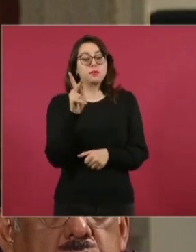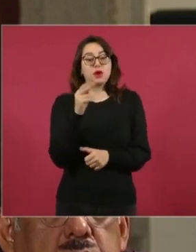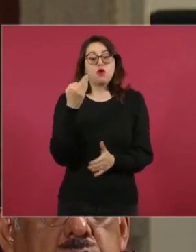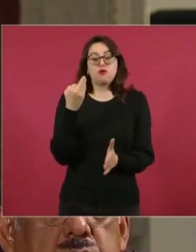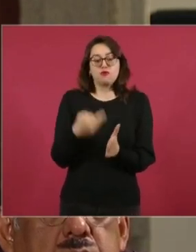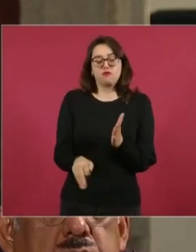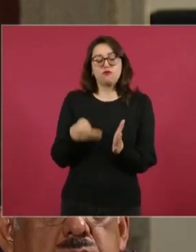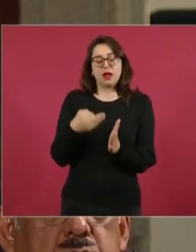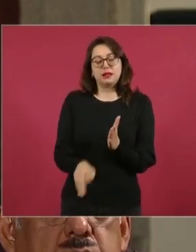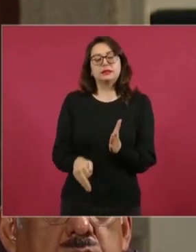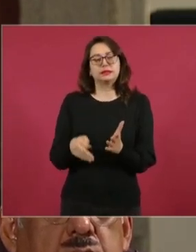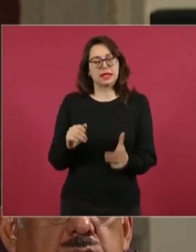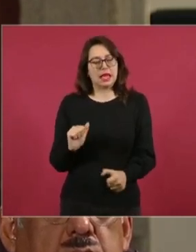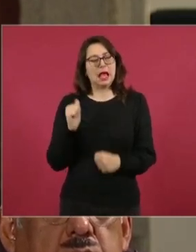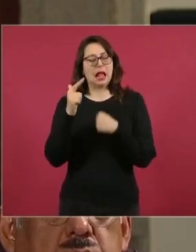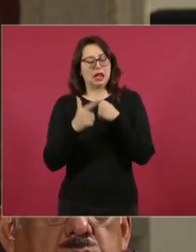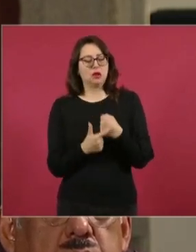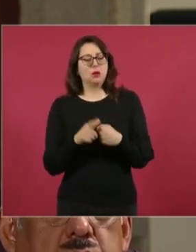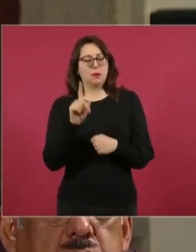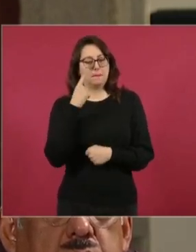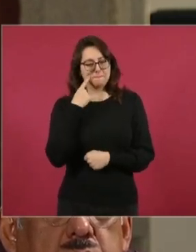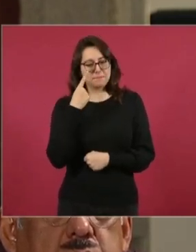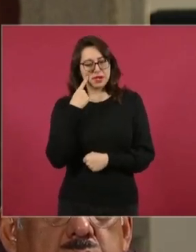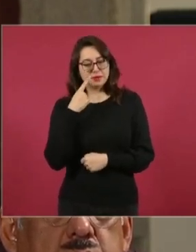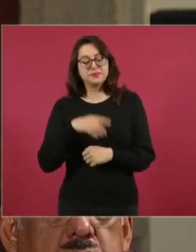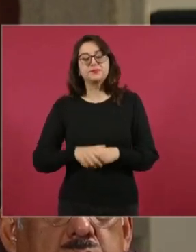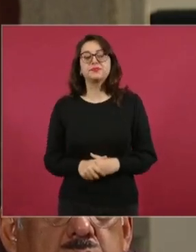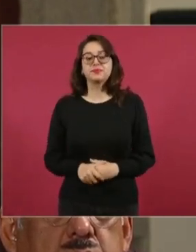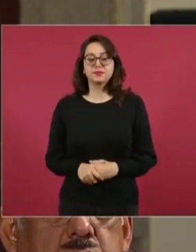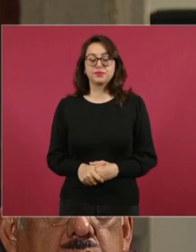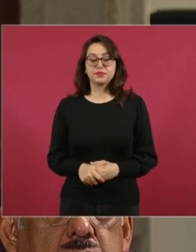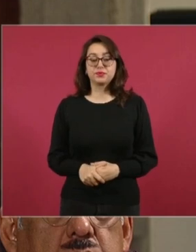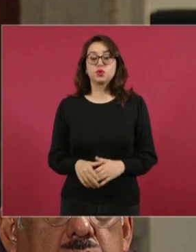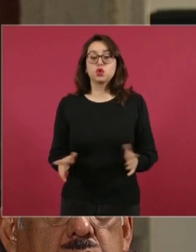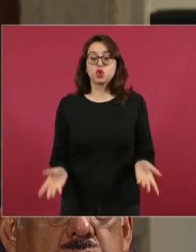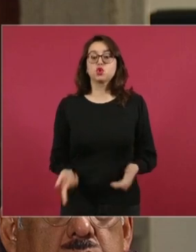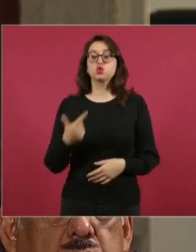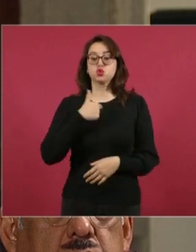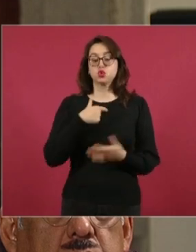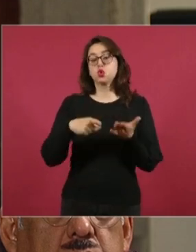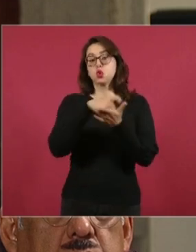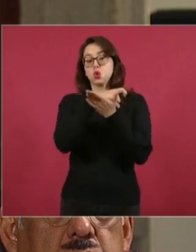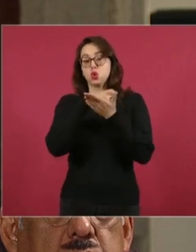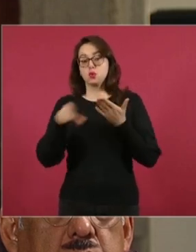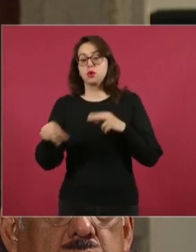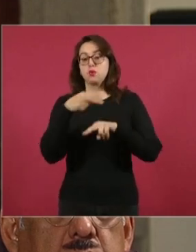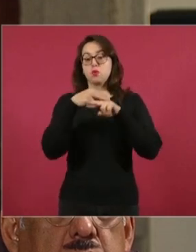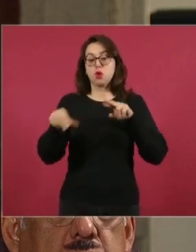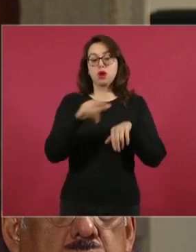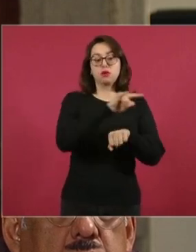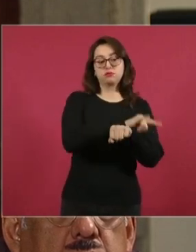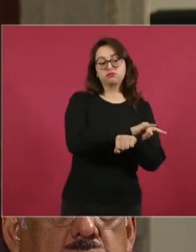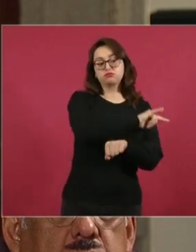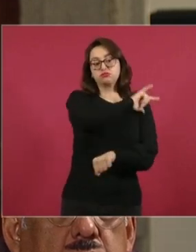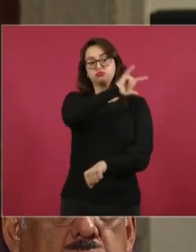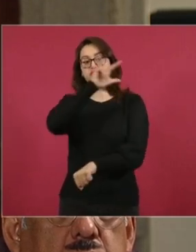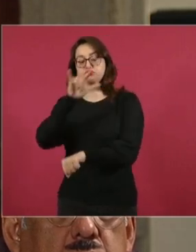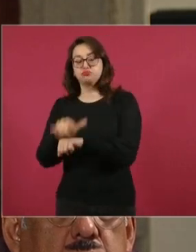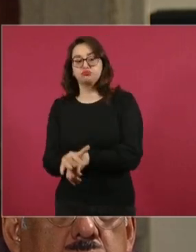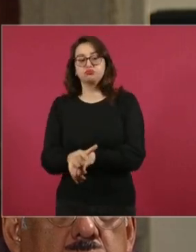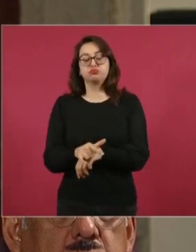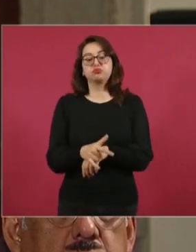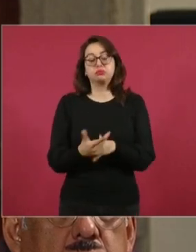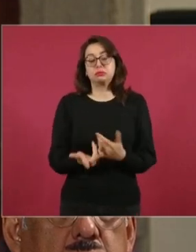participar hoy, me tocó adquirir mi vuelo. No voy a decir la compañía, pero sí voy a decir el costo. Un vuelo sencillo,